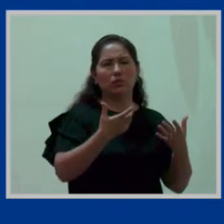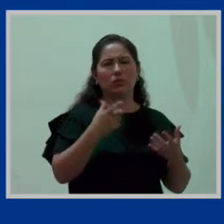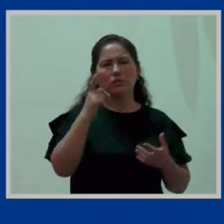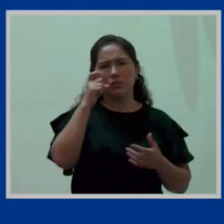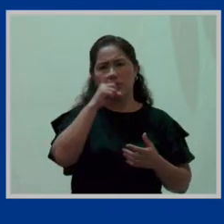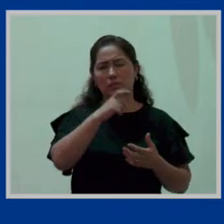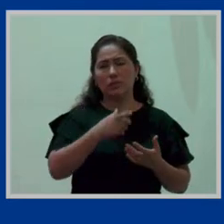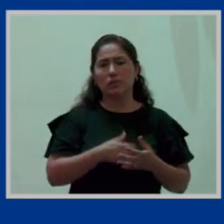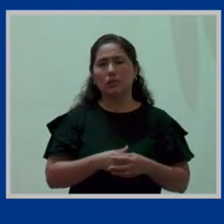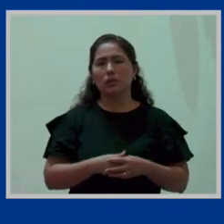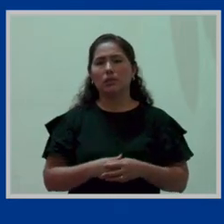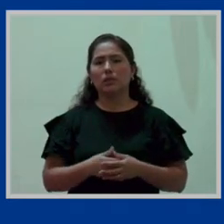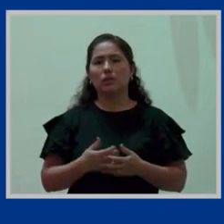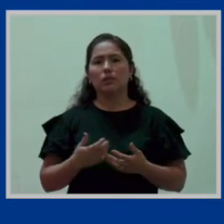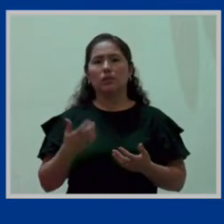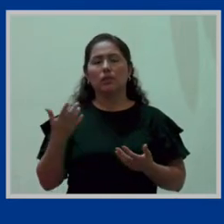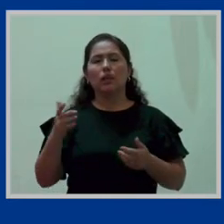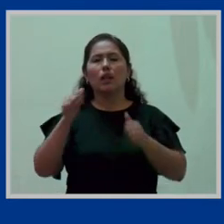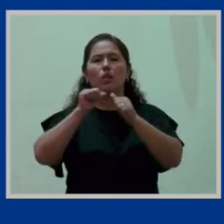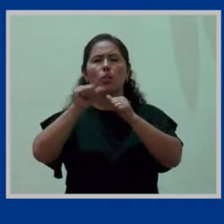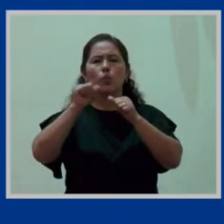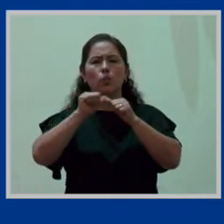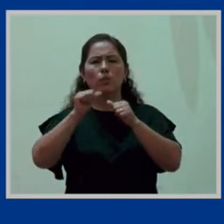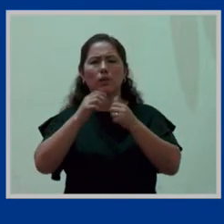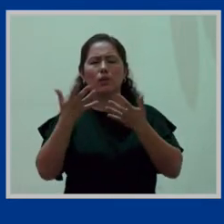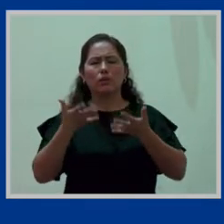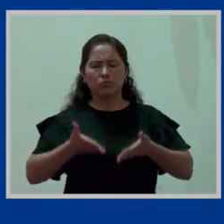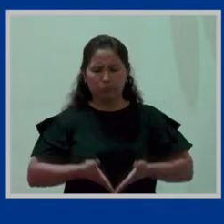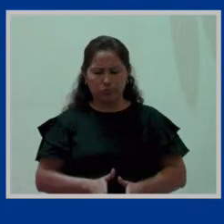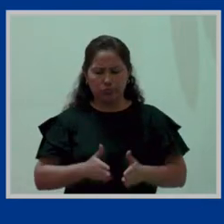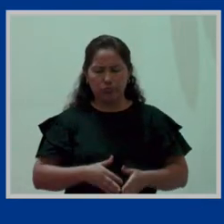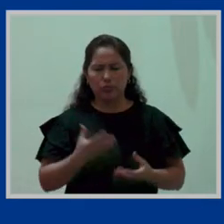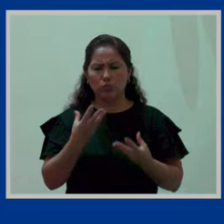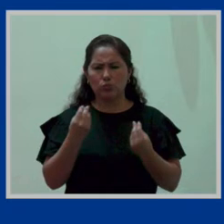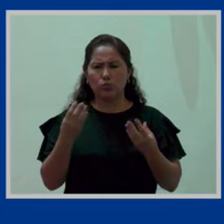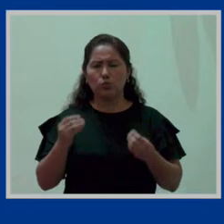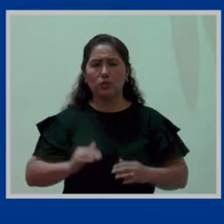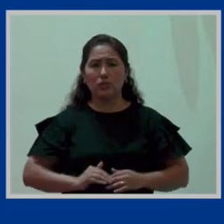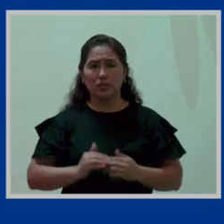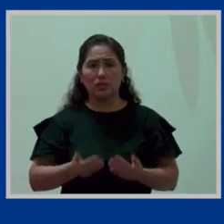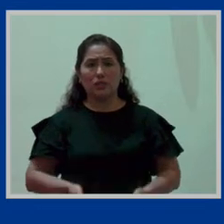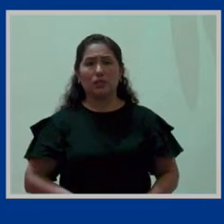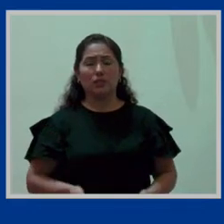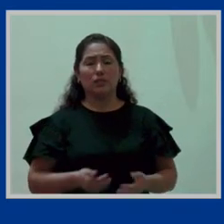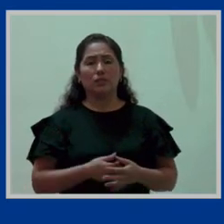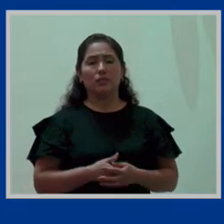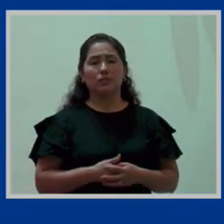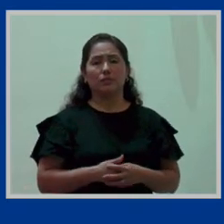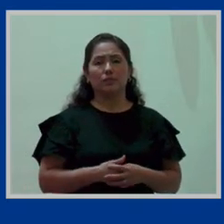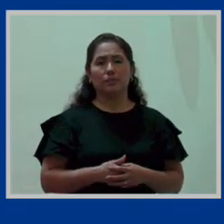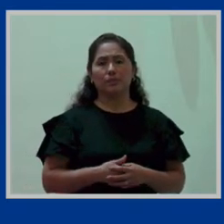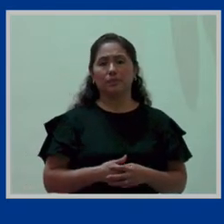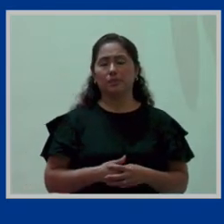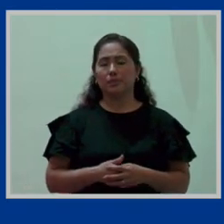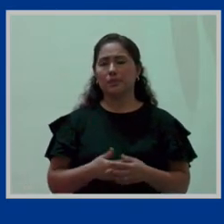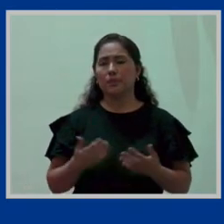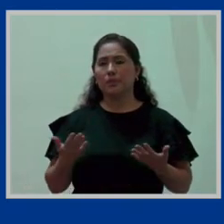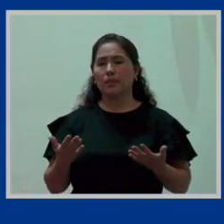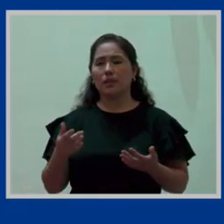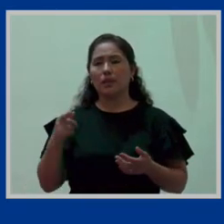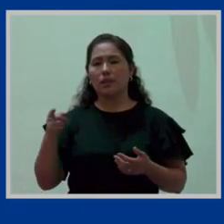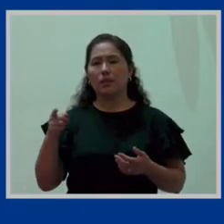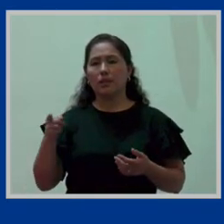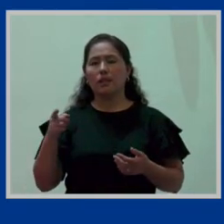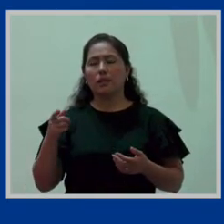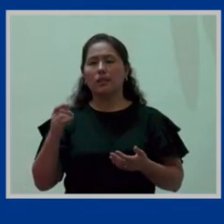o sea, del número de partos, el número de gestantes. En ese sentido, es que se llegaron,